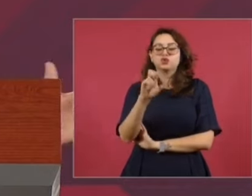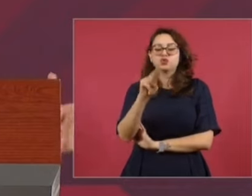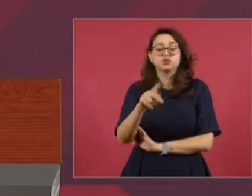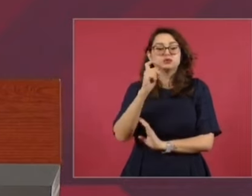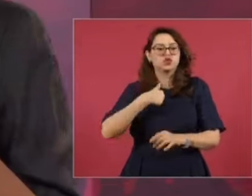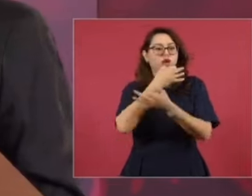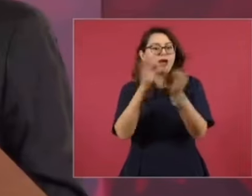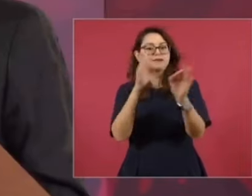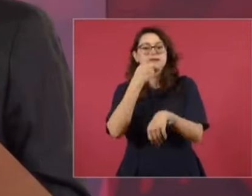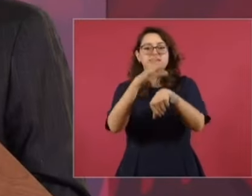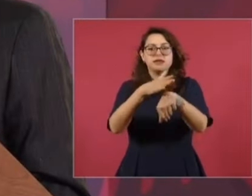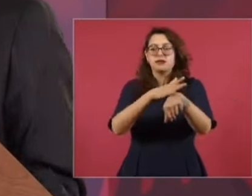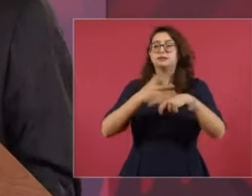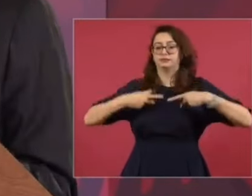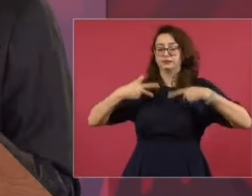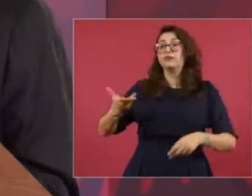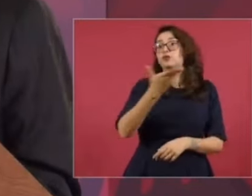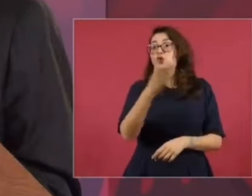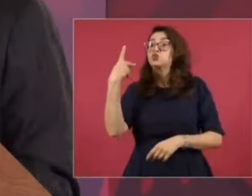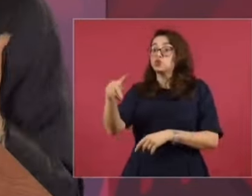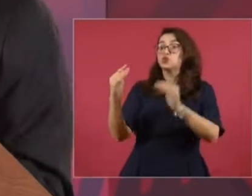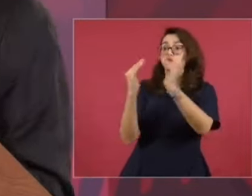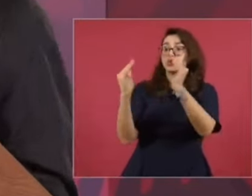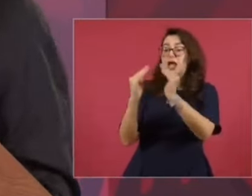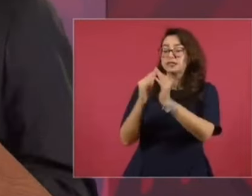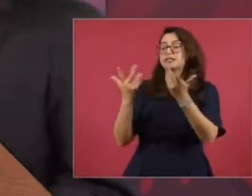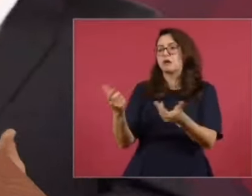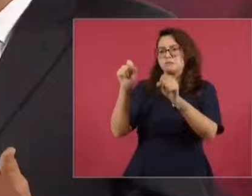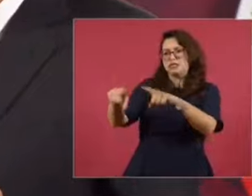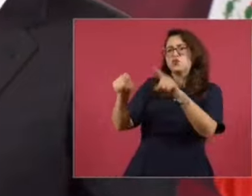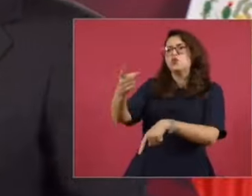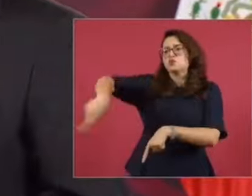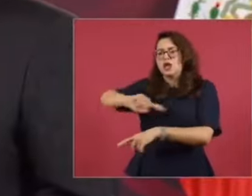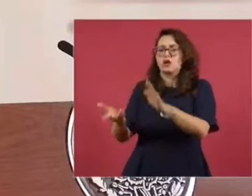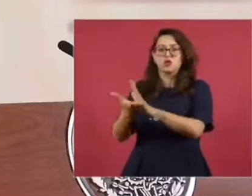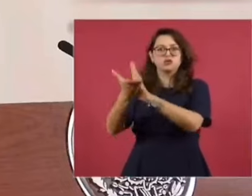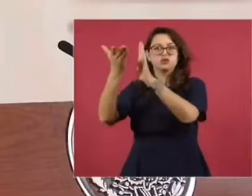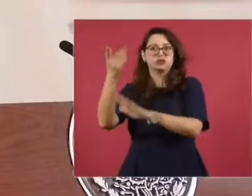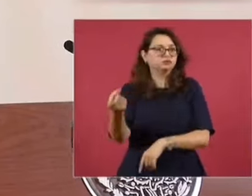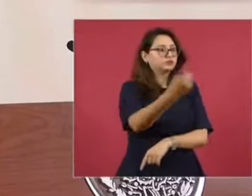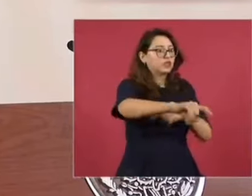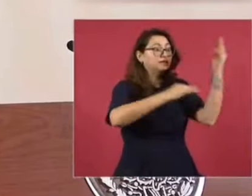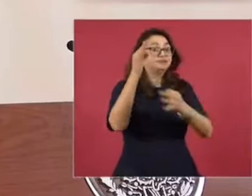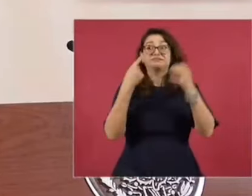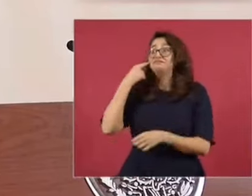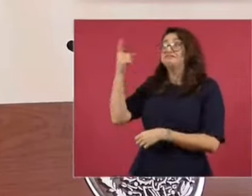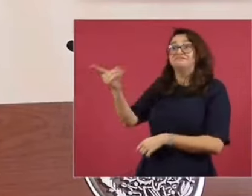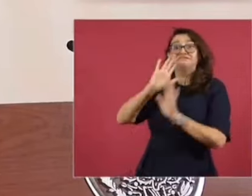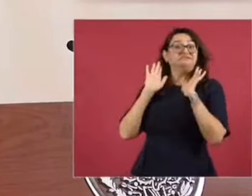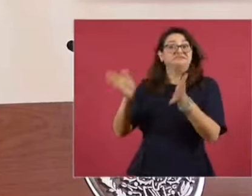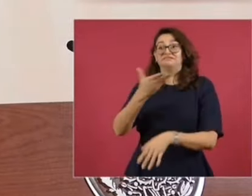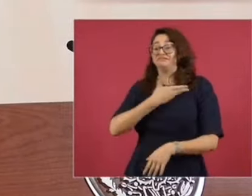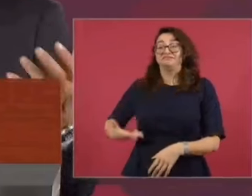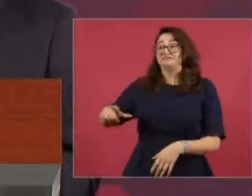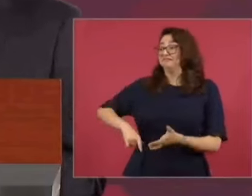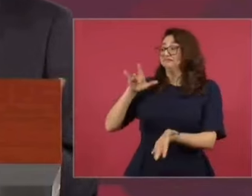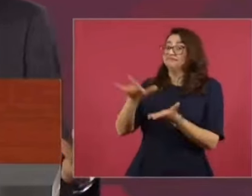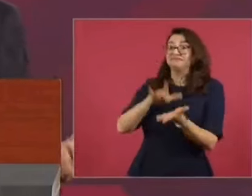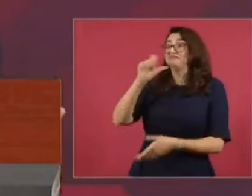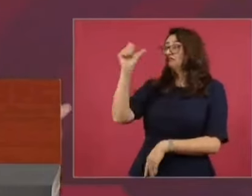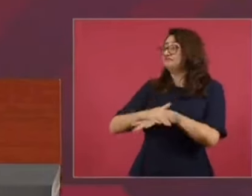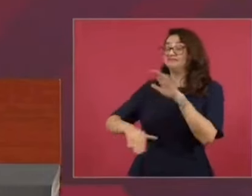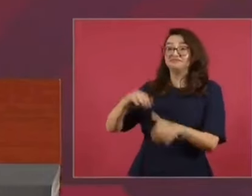van a autoconstruir. Cuando la autoconstrucción es un sistema en donde participa la gente, participa el